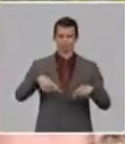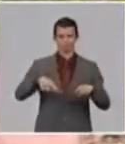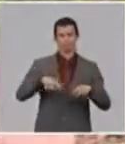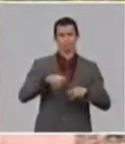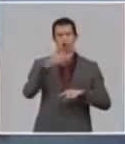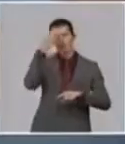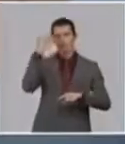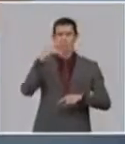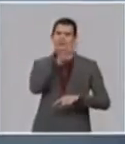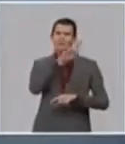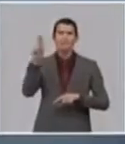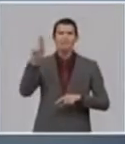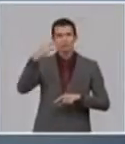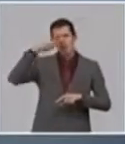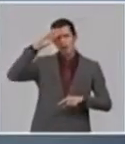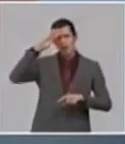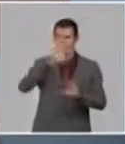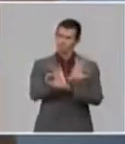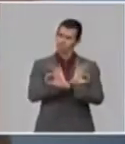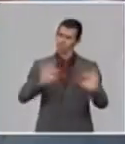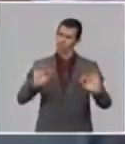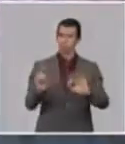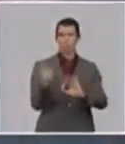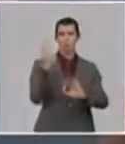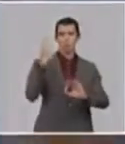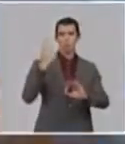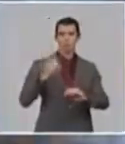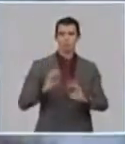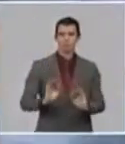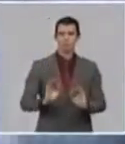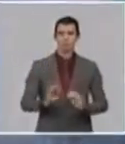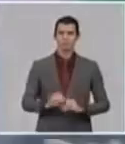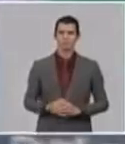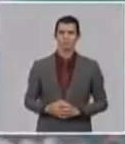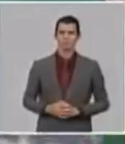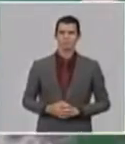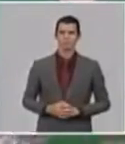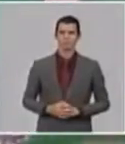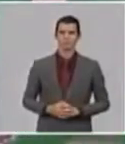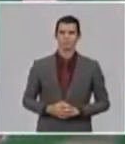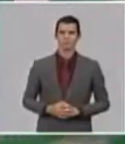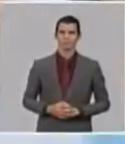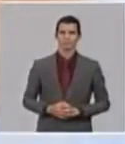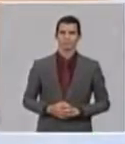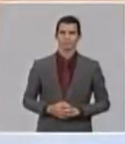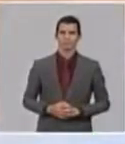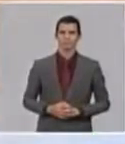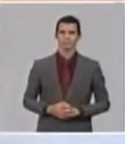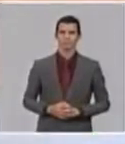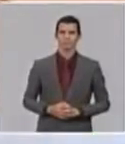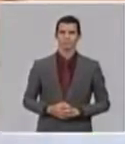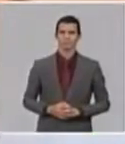como la de nosotros. Una mujer de nuestro tiempo es toda revolución.